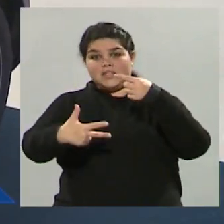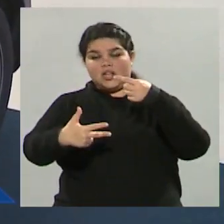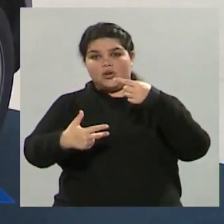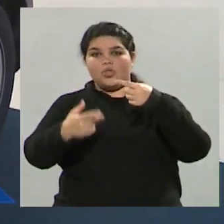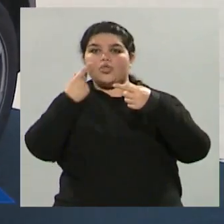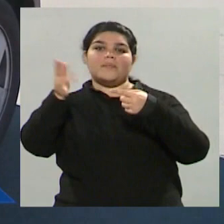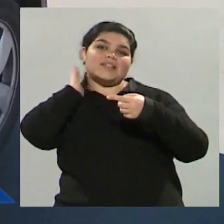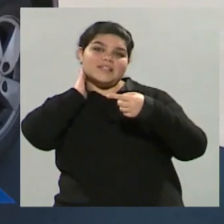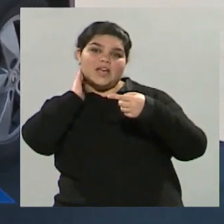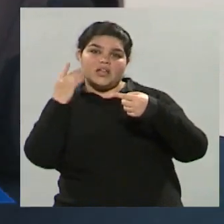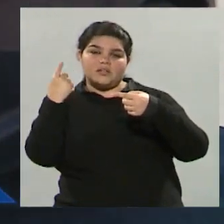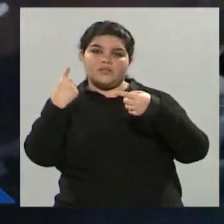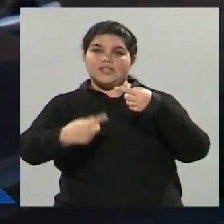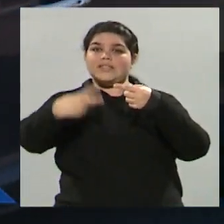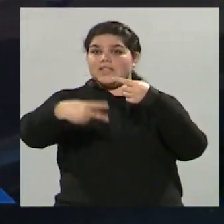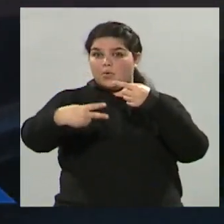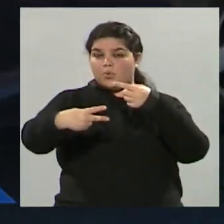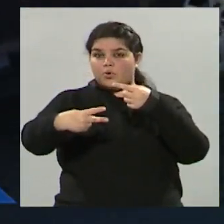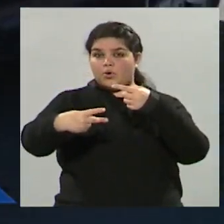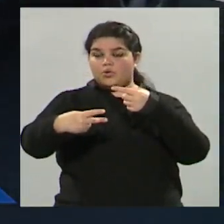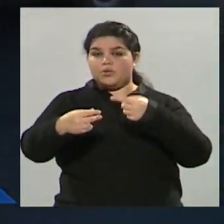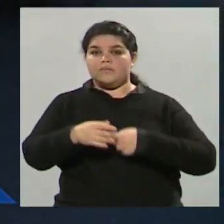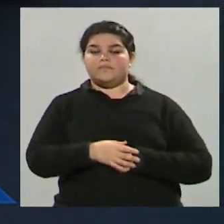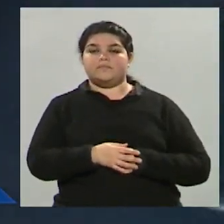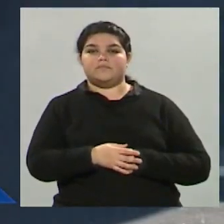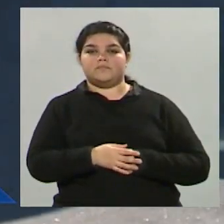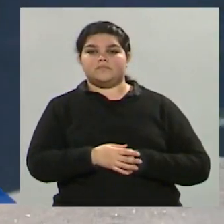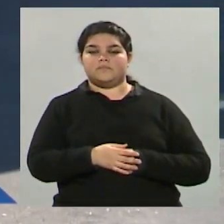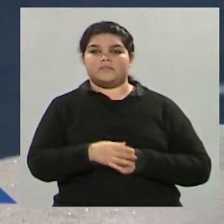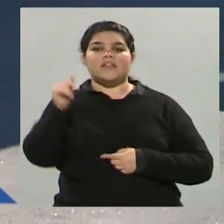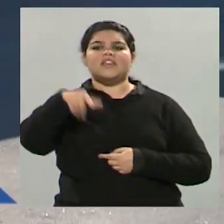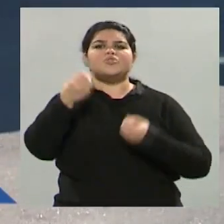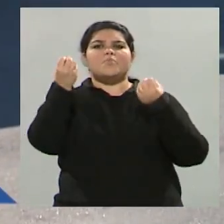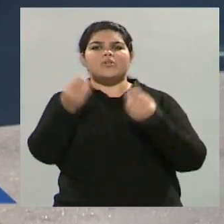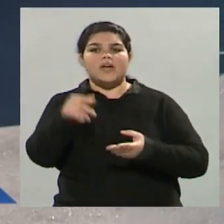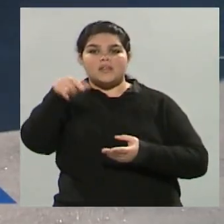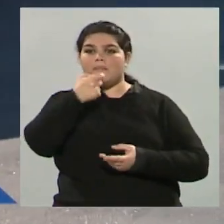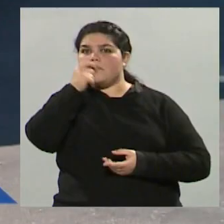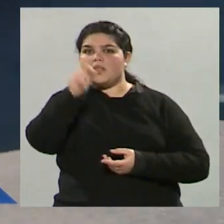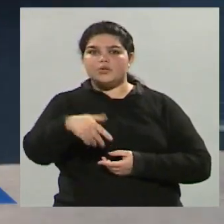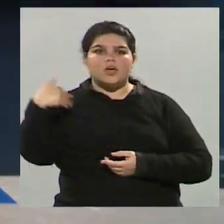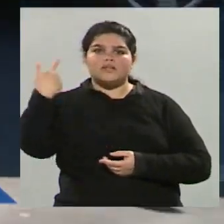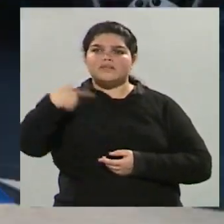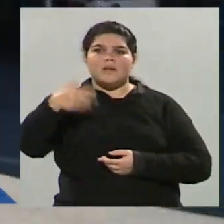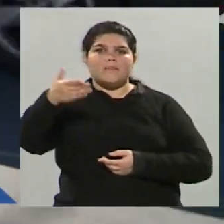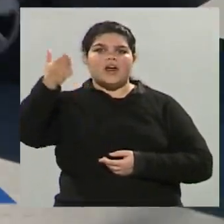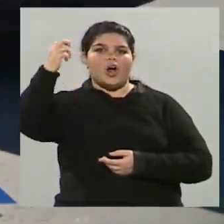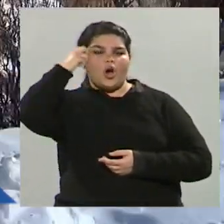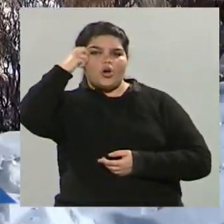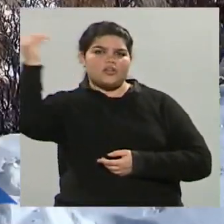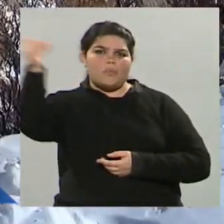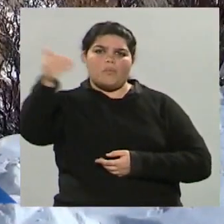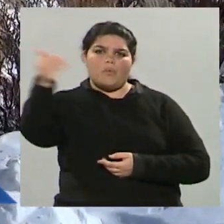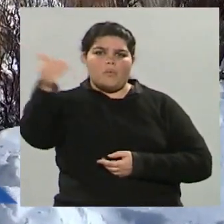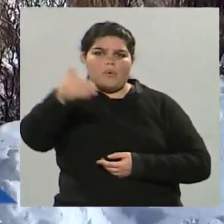quedamos posicionados como segundo, y eso es porque, bueno, Mendoza es una sede de congresos muy importante, tenemos